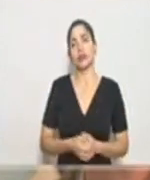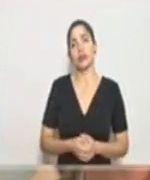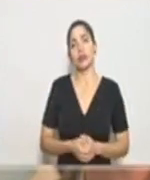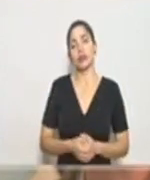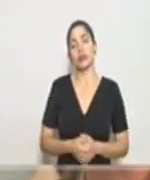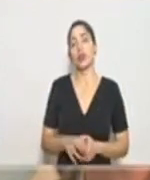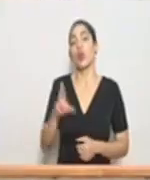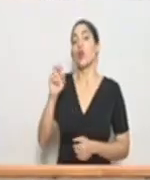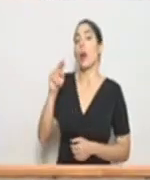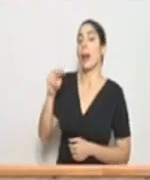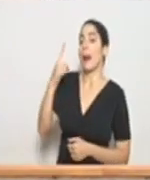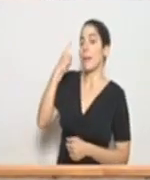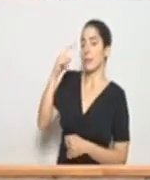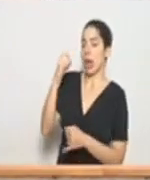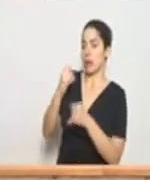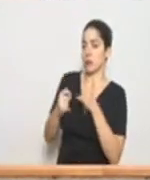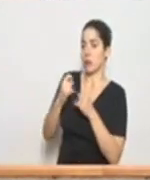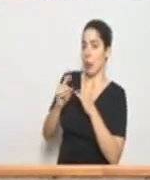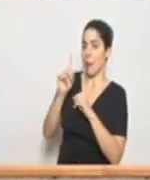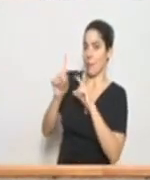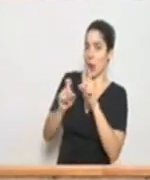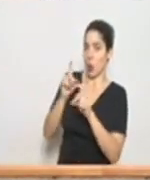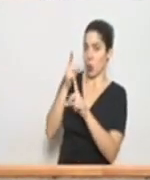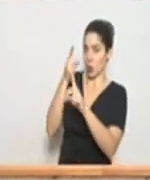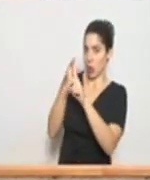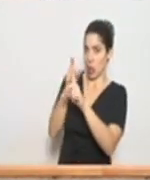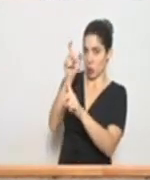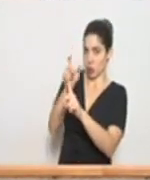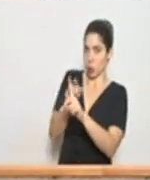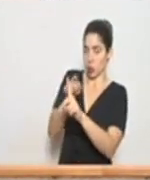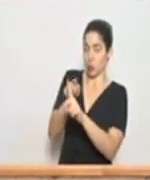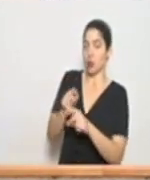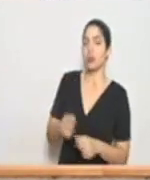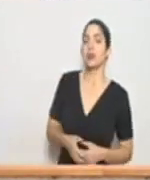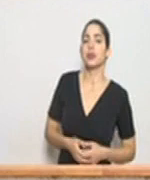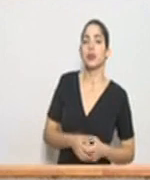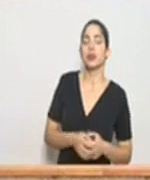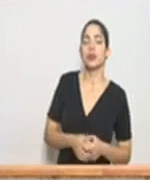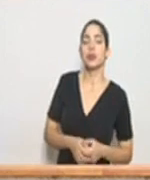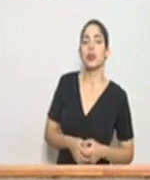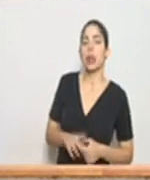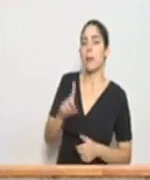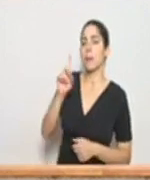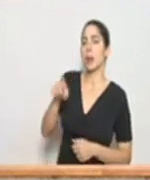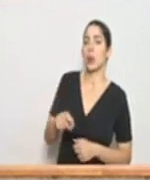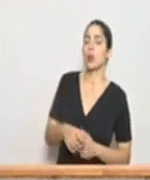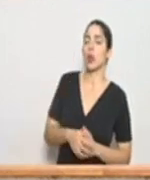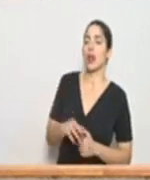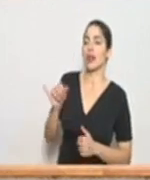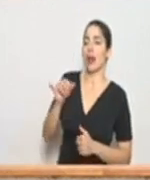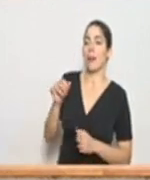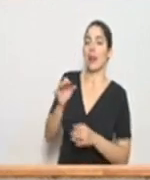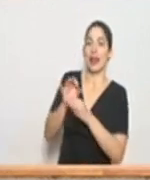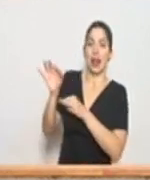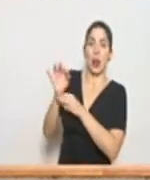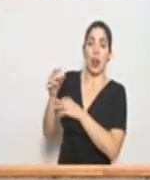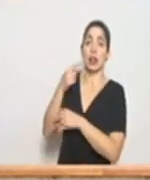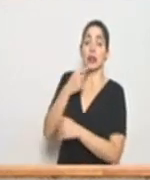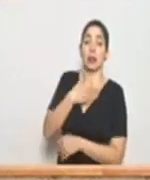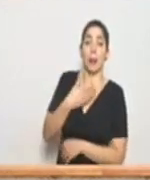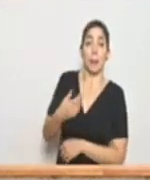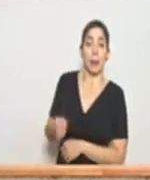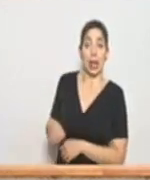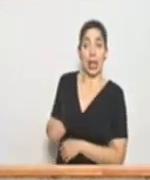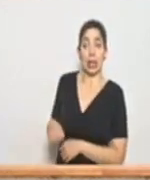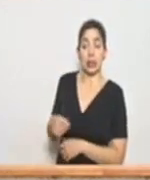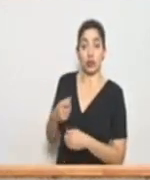don román para ir cerrando las consultas hacia su persona preguntas también que llegan de medios regionales el presidente de la